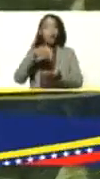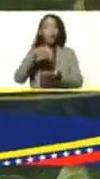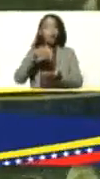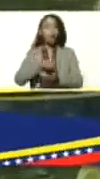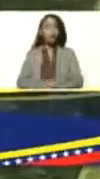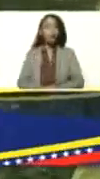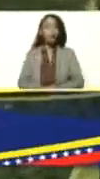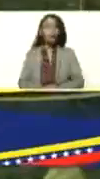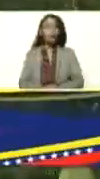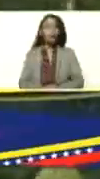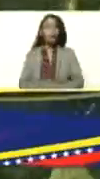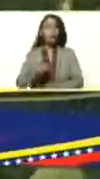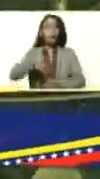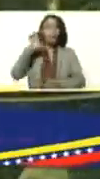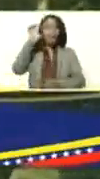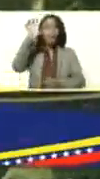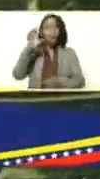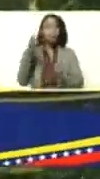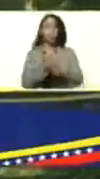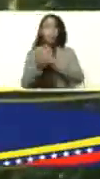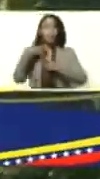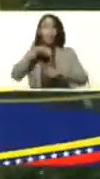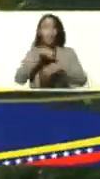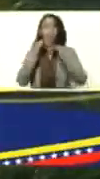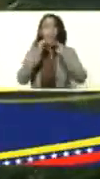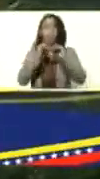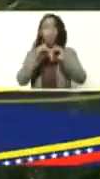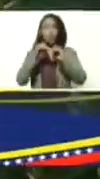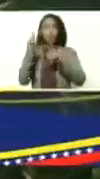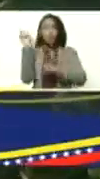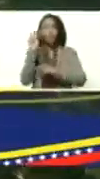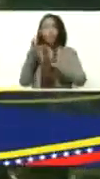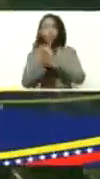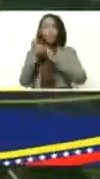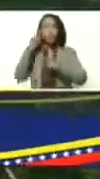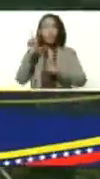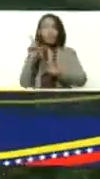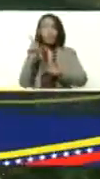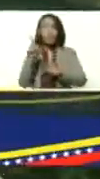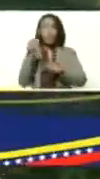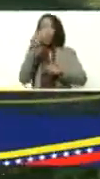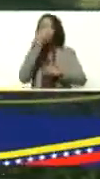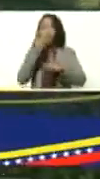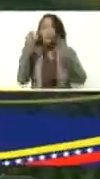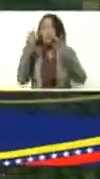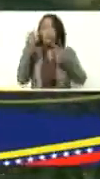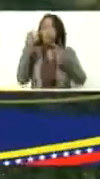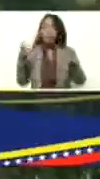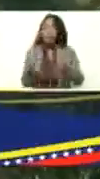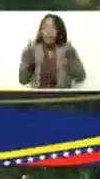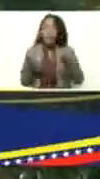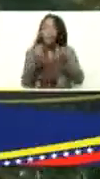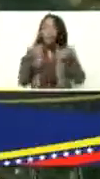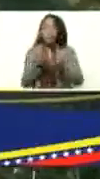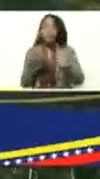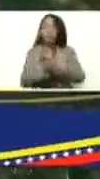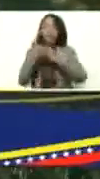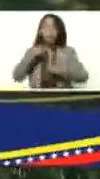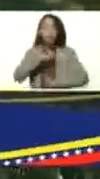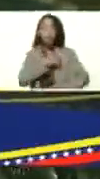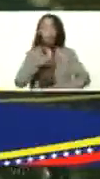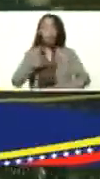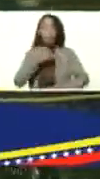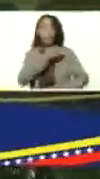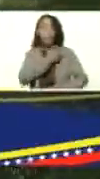país a el oriente venezolano al rubro de proteína vegetal yo quiero presidente